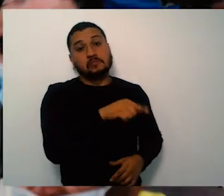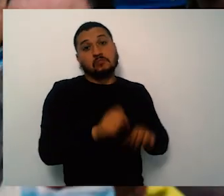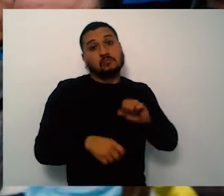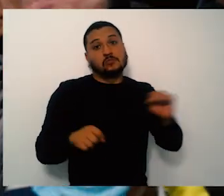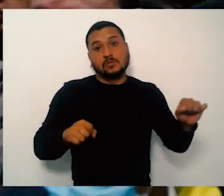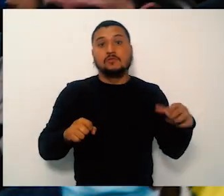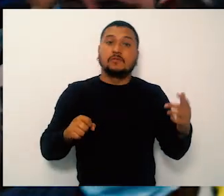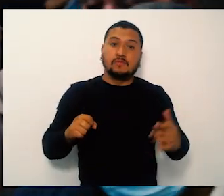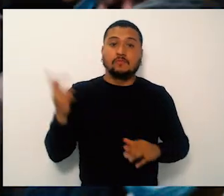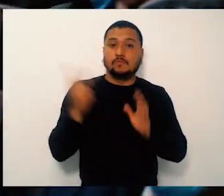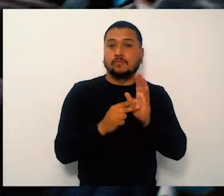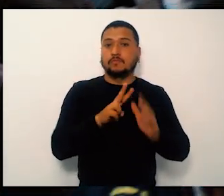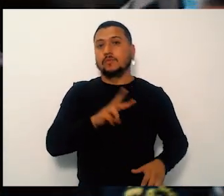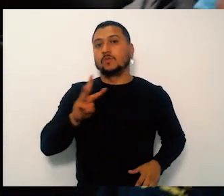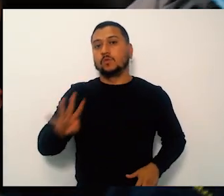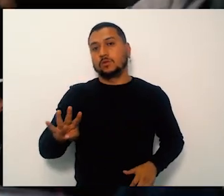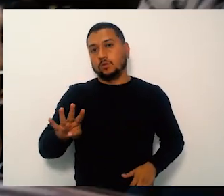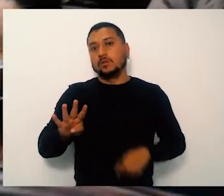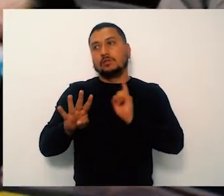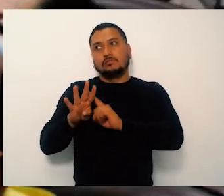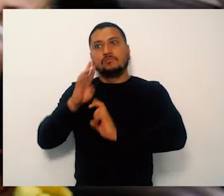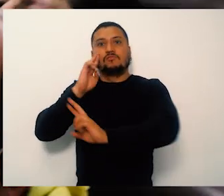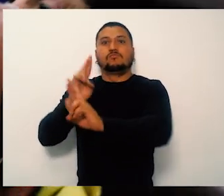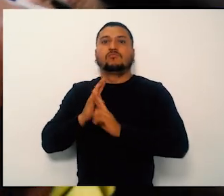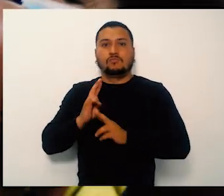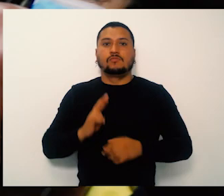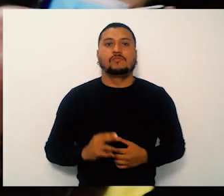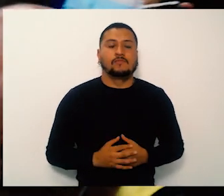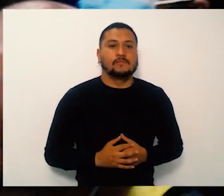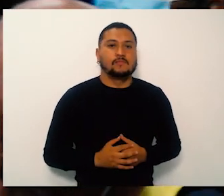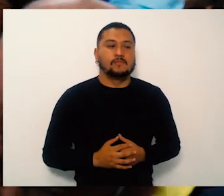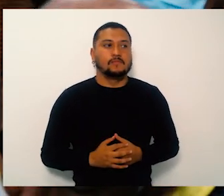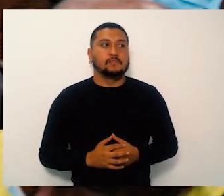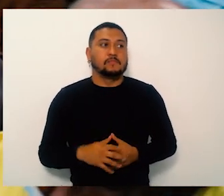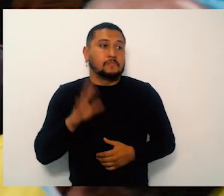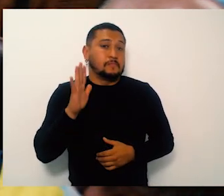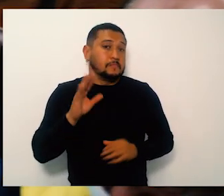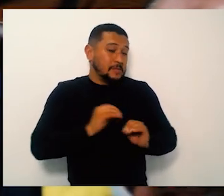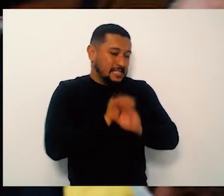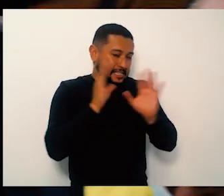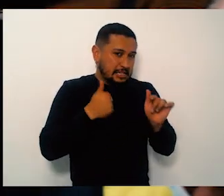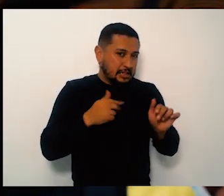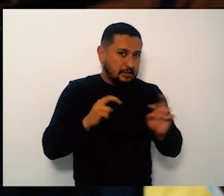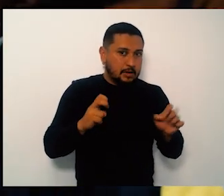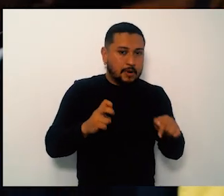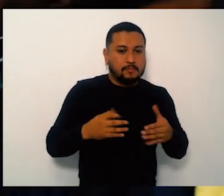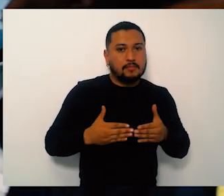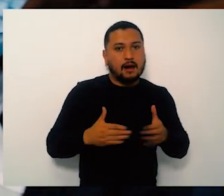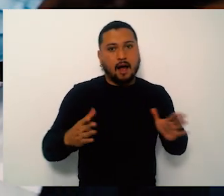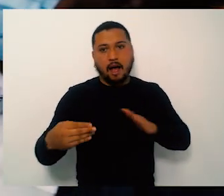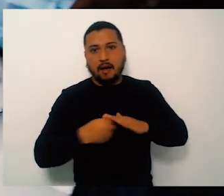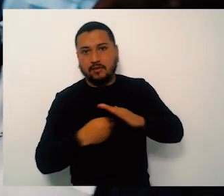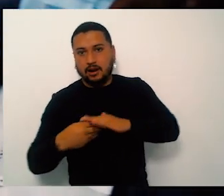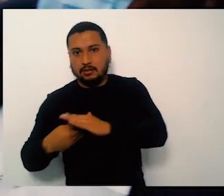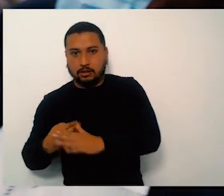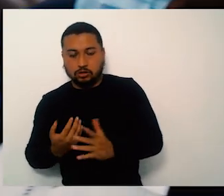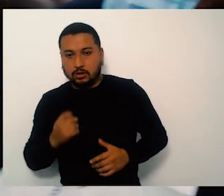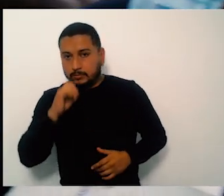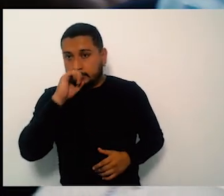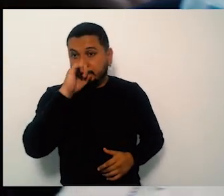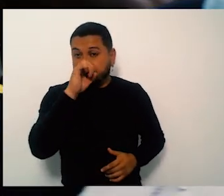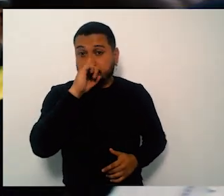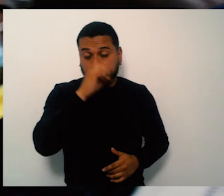participación de la subreda. Damos la palabra al señor Alberto Aragón Molina de la